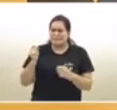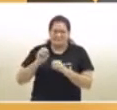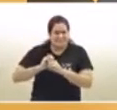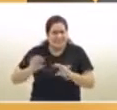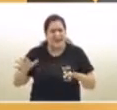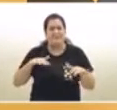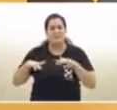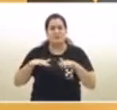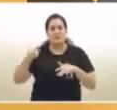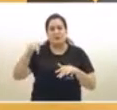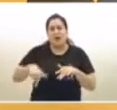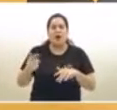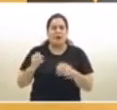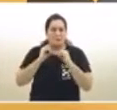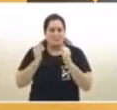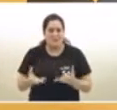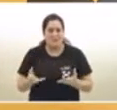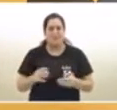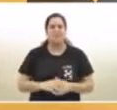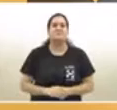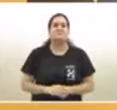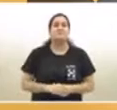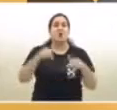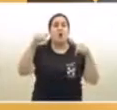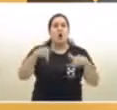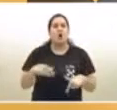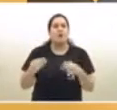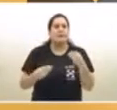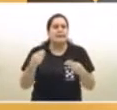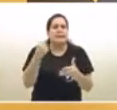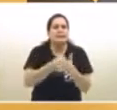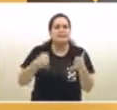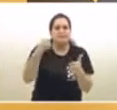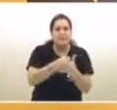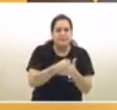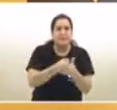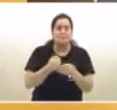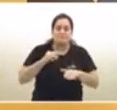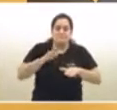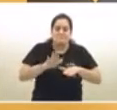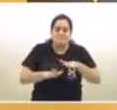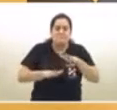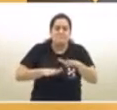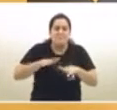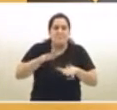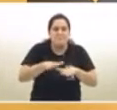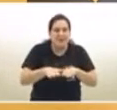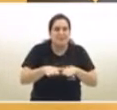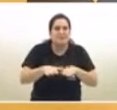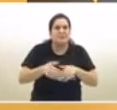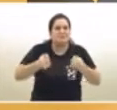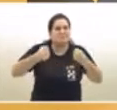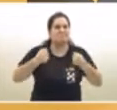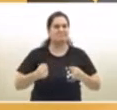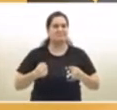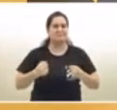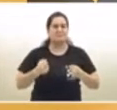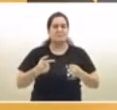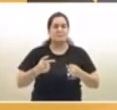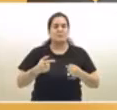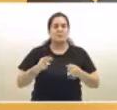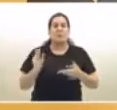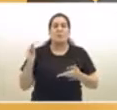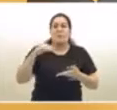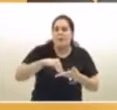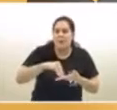Hoy el desafío que tenemos es consolidar estos pasos que hemos dado a este momento. Y completar con mucho cuidado